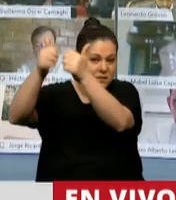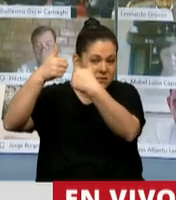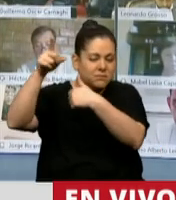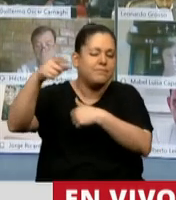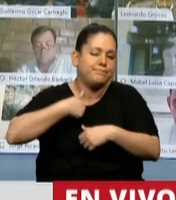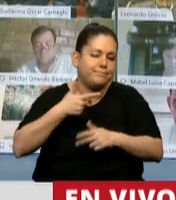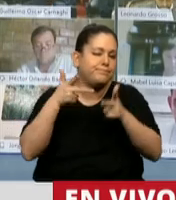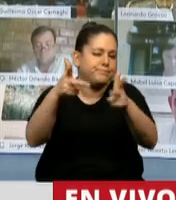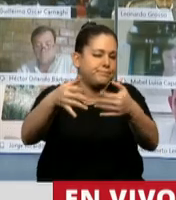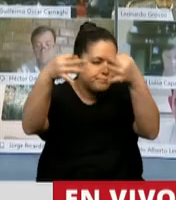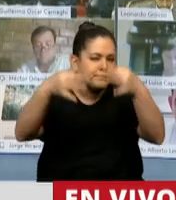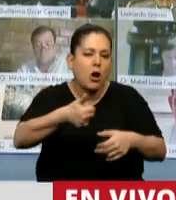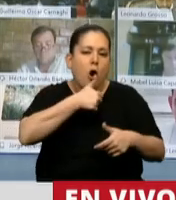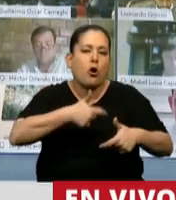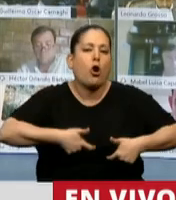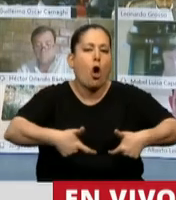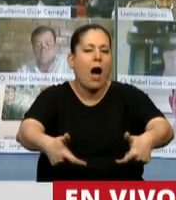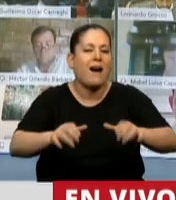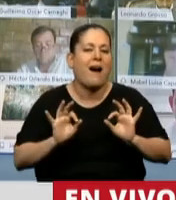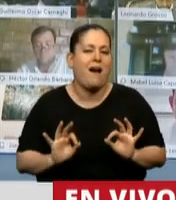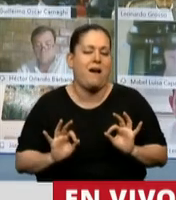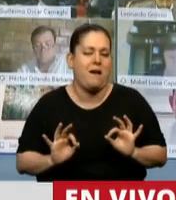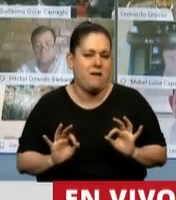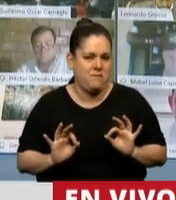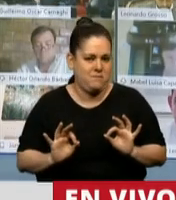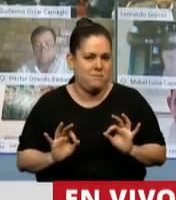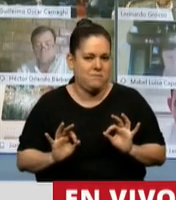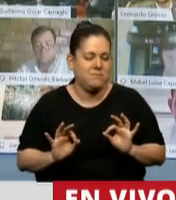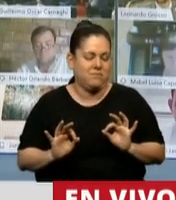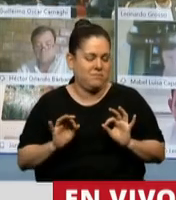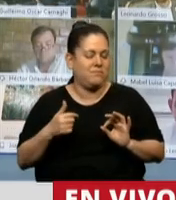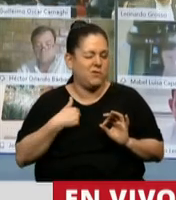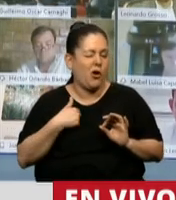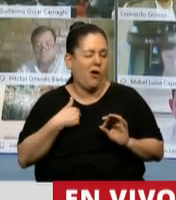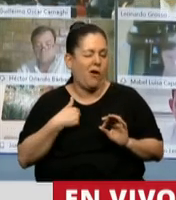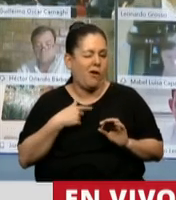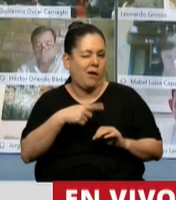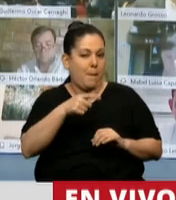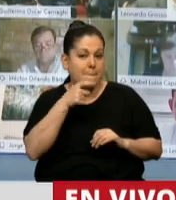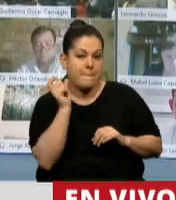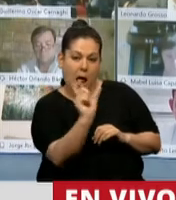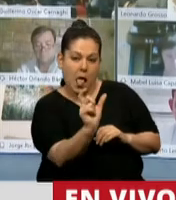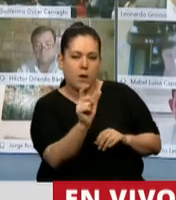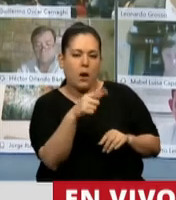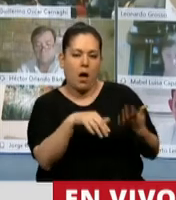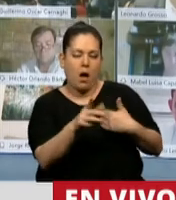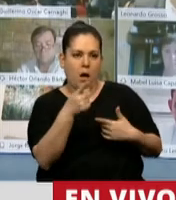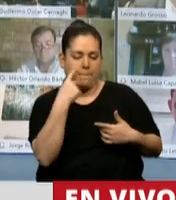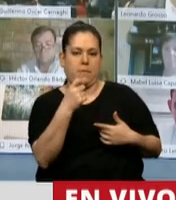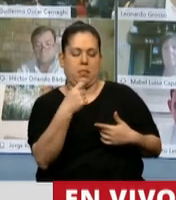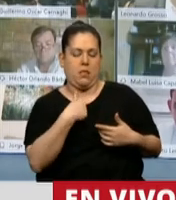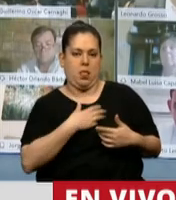yo lo llamaría cloaca o letrina, seguramente van a sentir un poco más de control ahora y